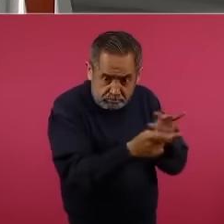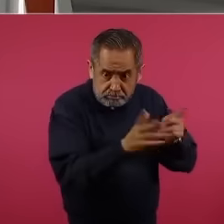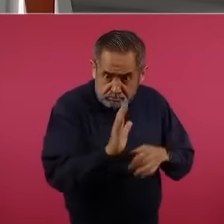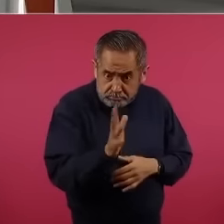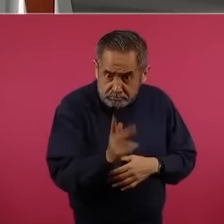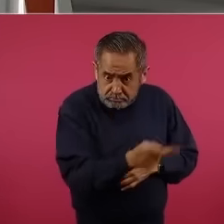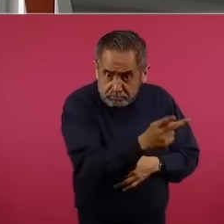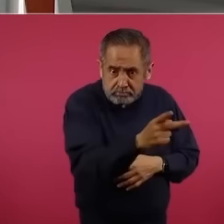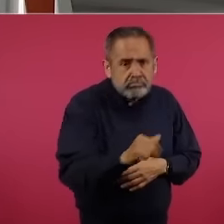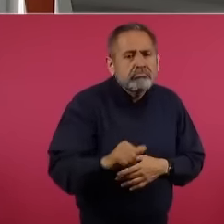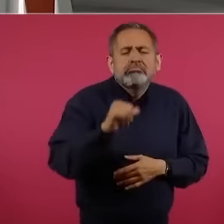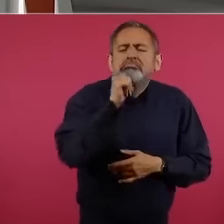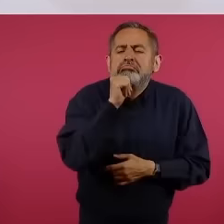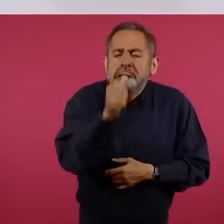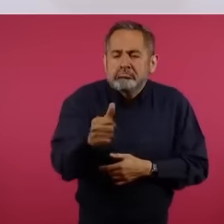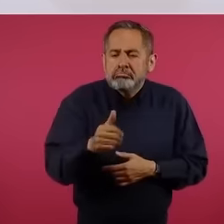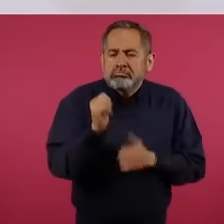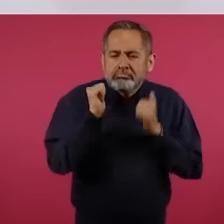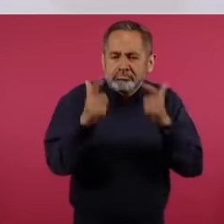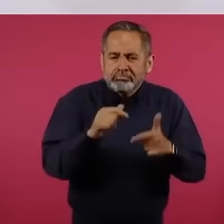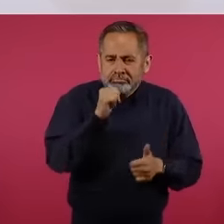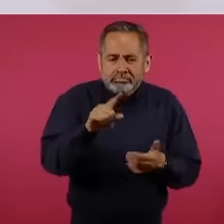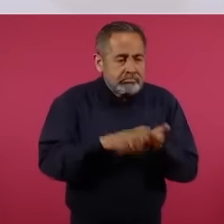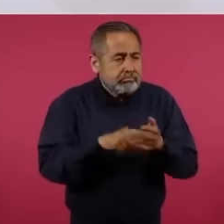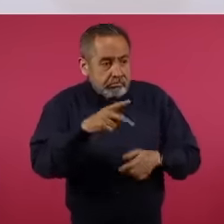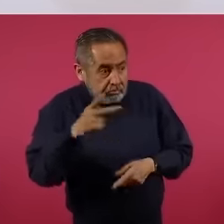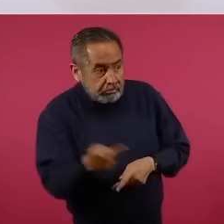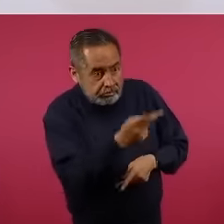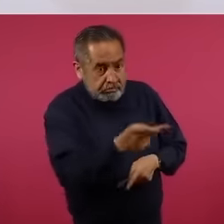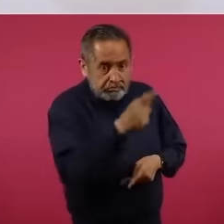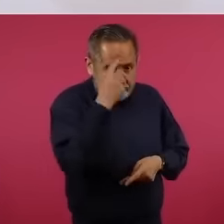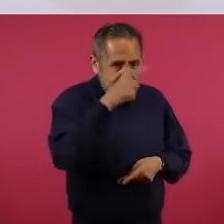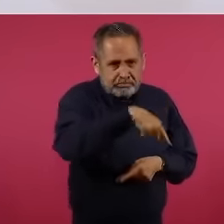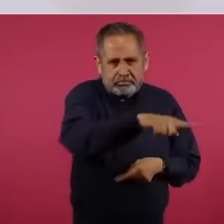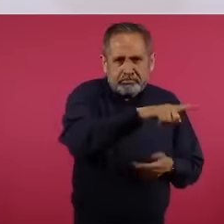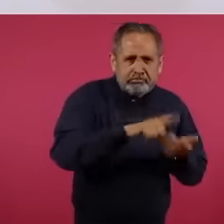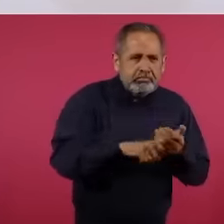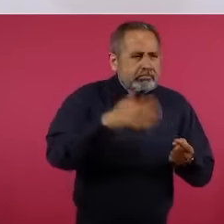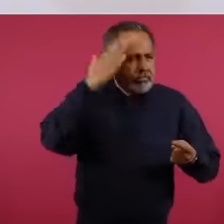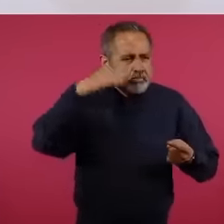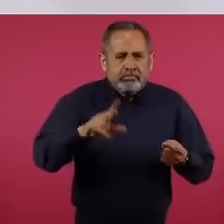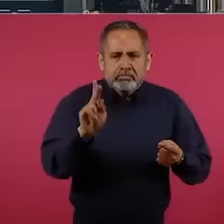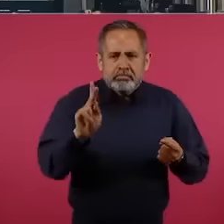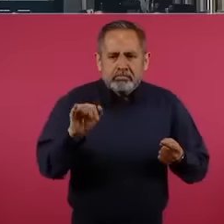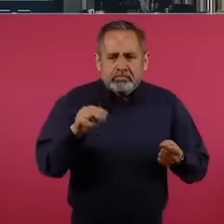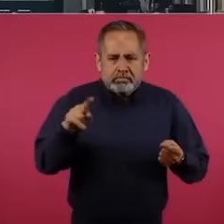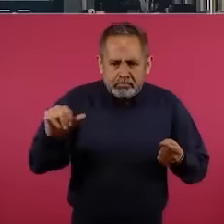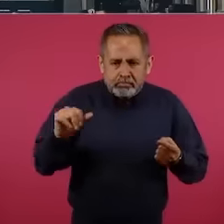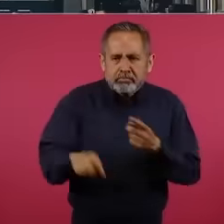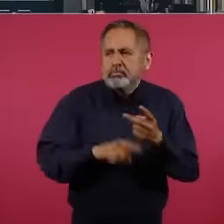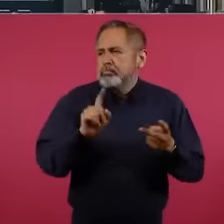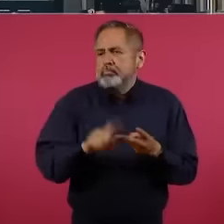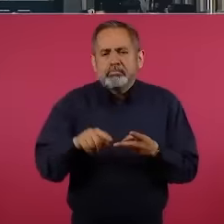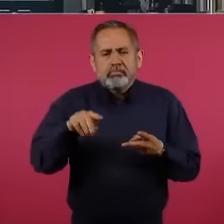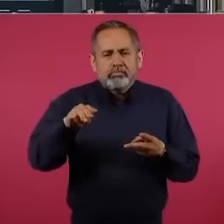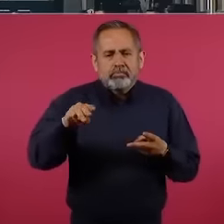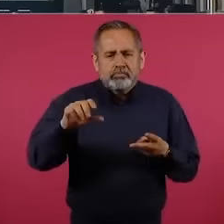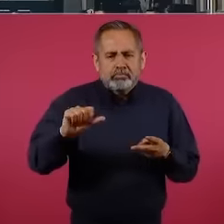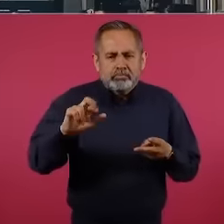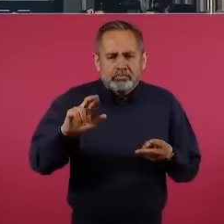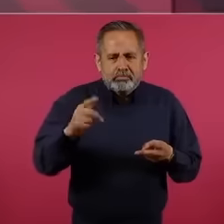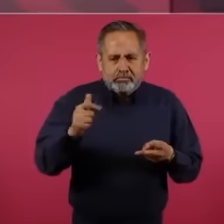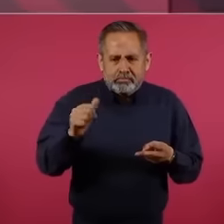cuando va la señora Piña, cuando va la señora Margarita